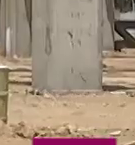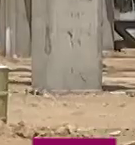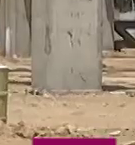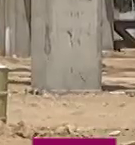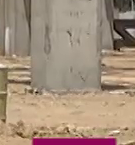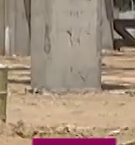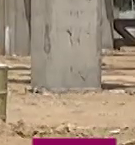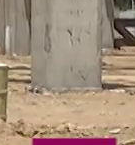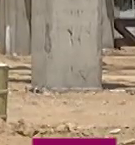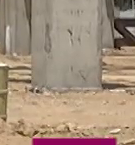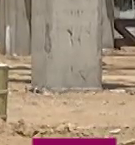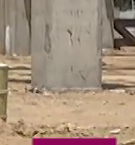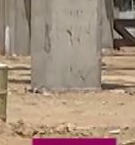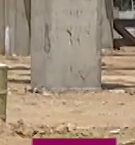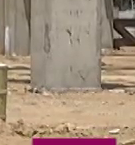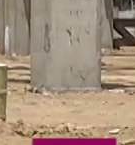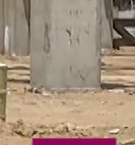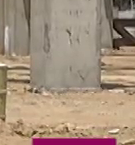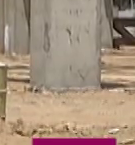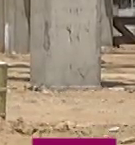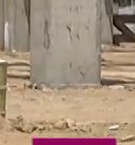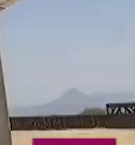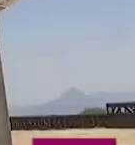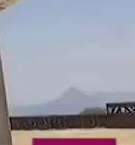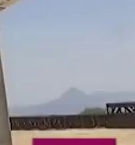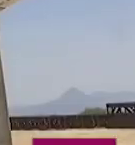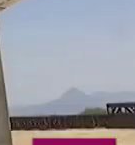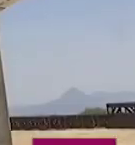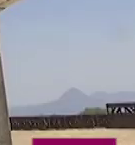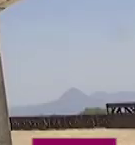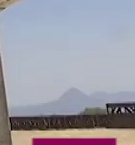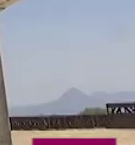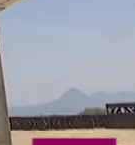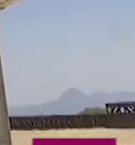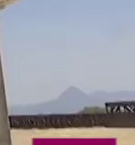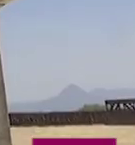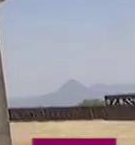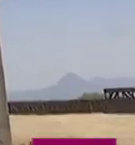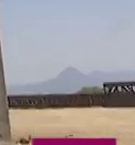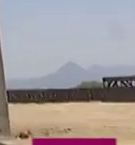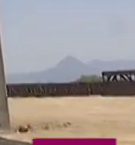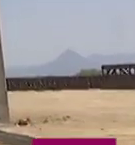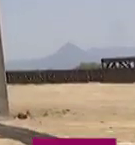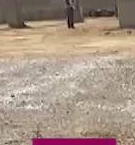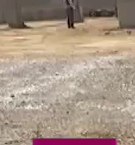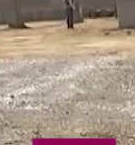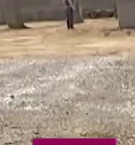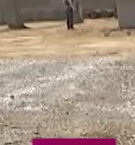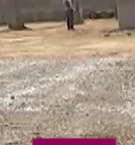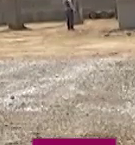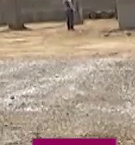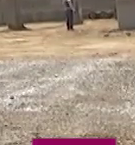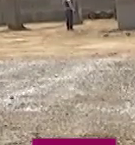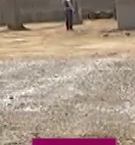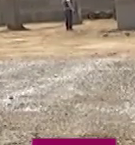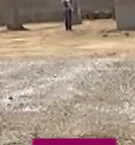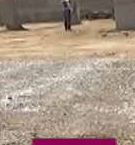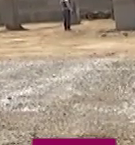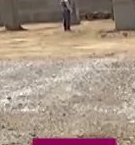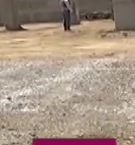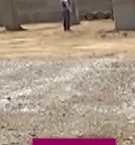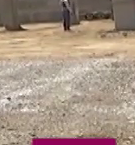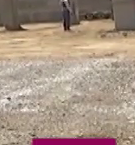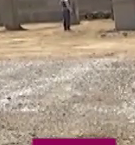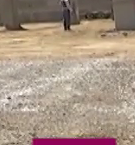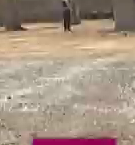Teletón, proyectos de alto impacto que se ejecutan en los municipios de Apisaco, Yauquemecan y Apetatitlán. En su recorrido,